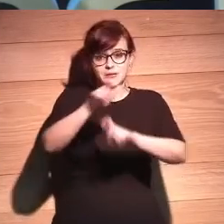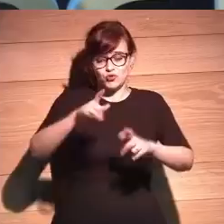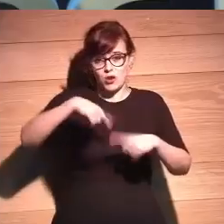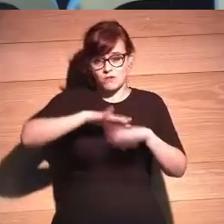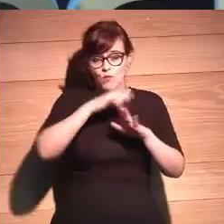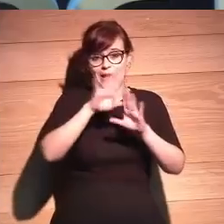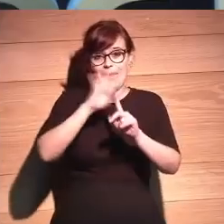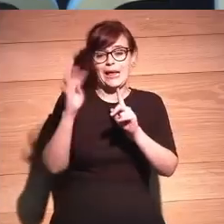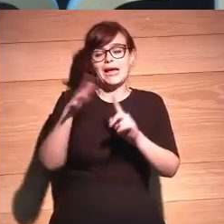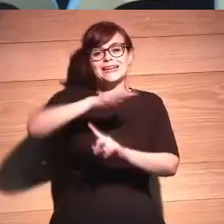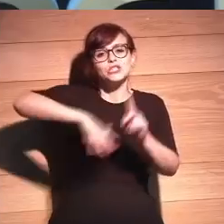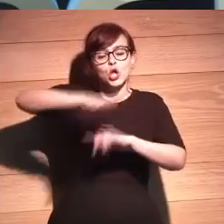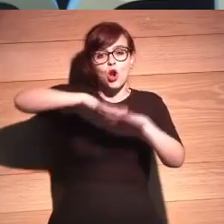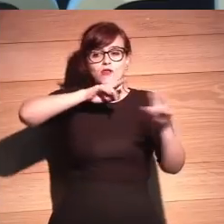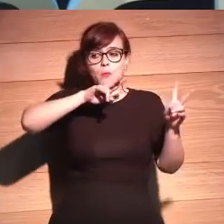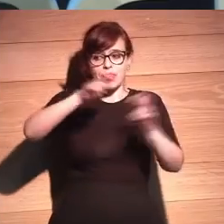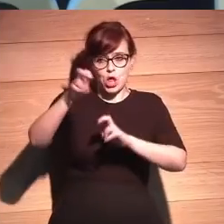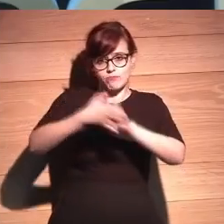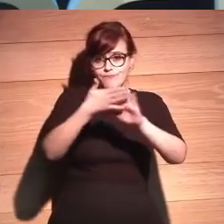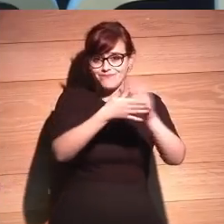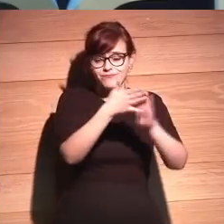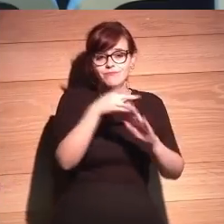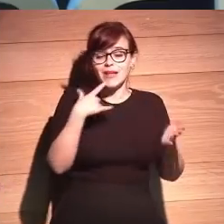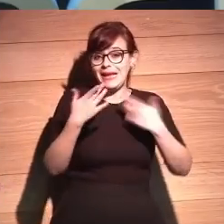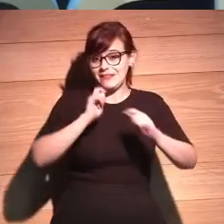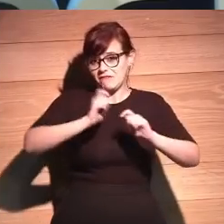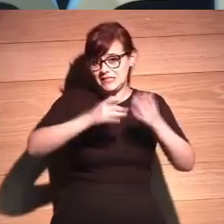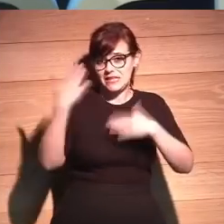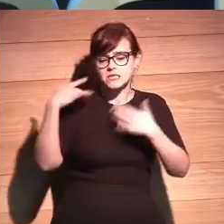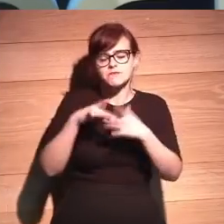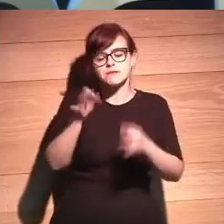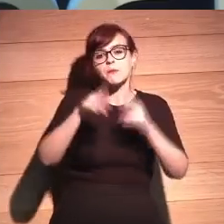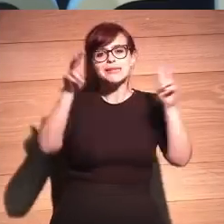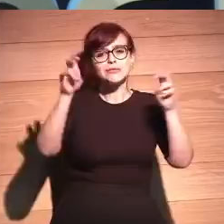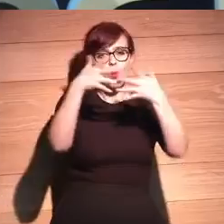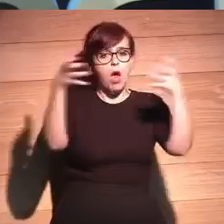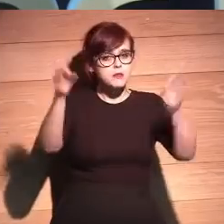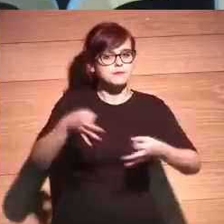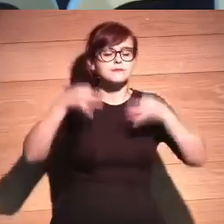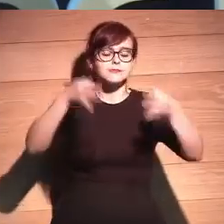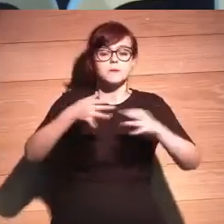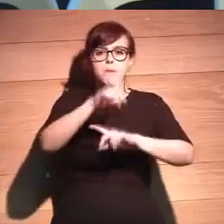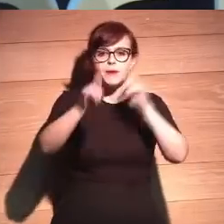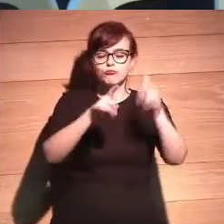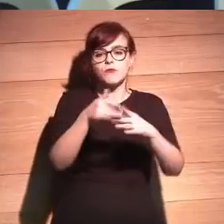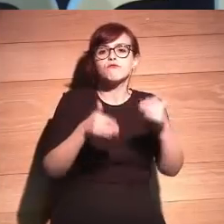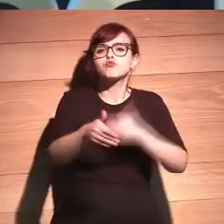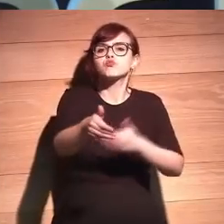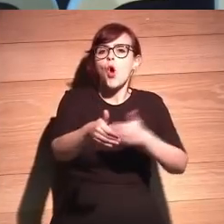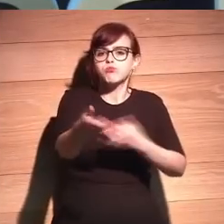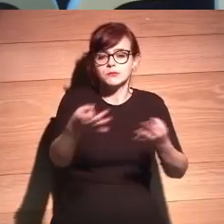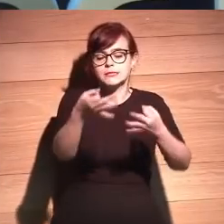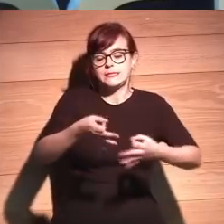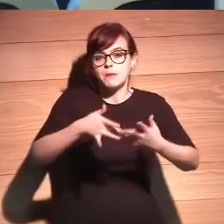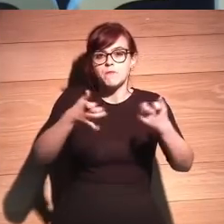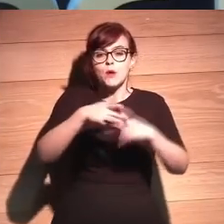movemos en el entorno de innovación, y sé que a te pasa, porque leyendo entrevistas tuyas veo que los titulares siempre te hacen preguntas de futuro. Es como